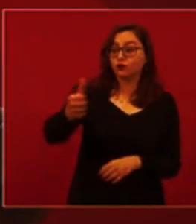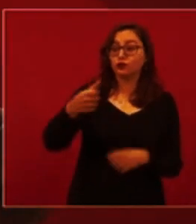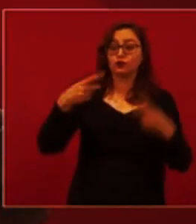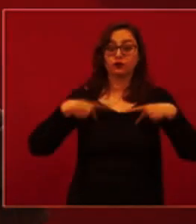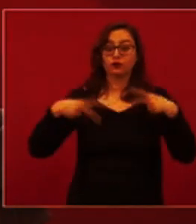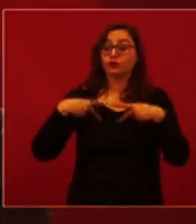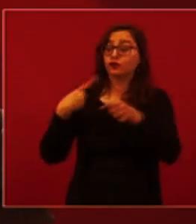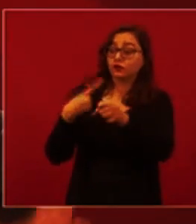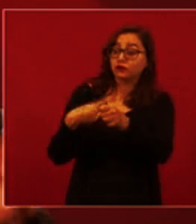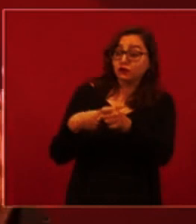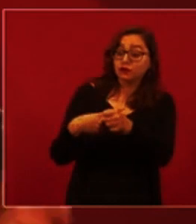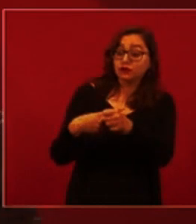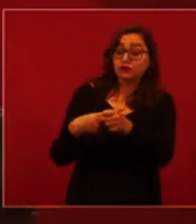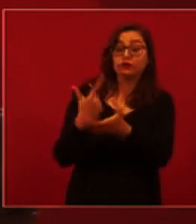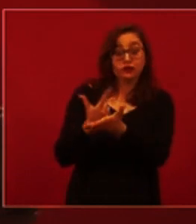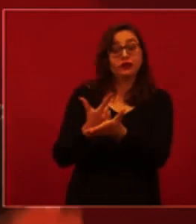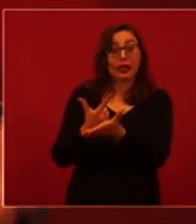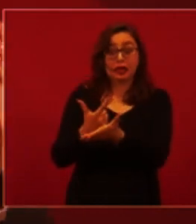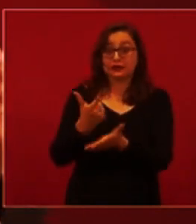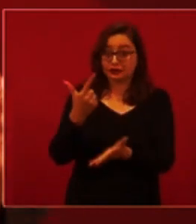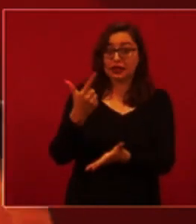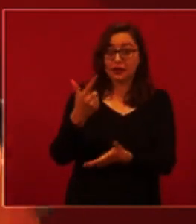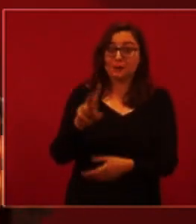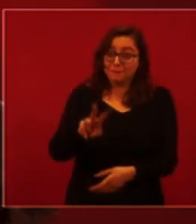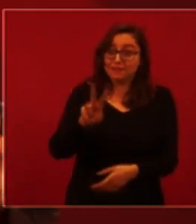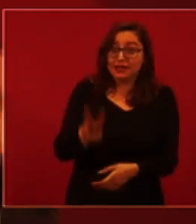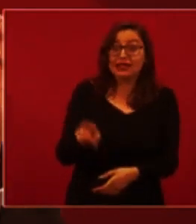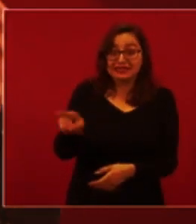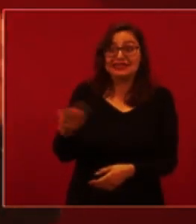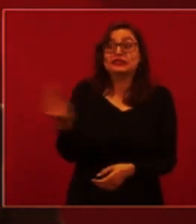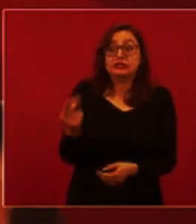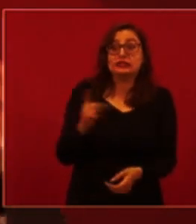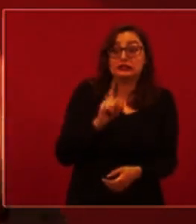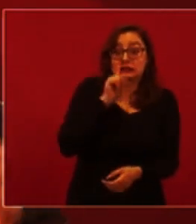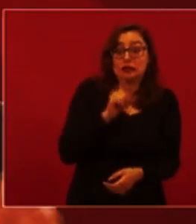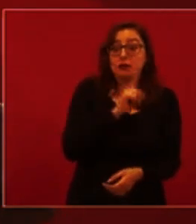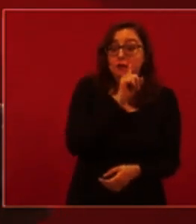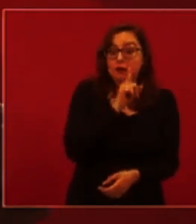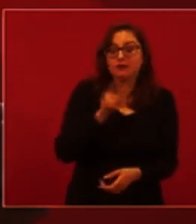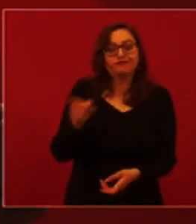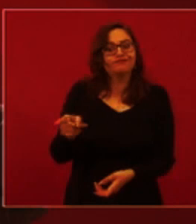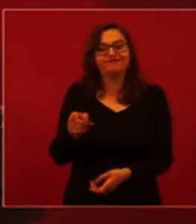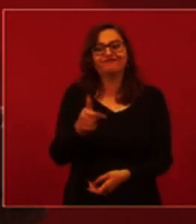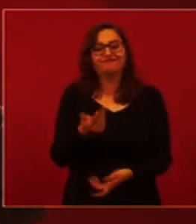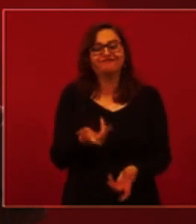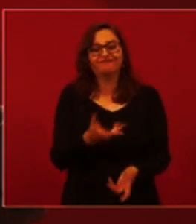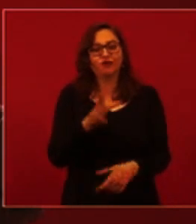a una persona que por razones médicas es imprescindible que se determine si tiene o no COVID.